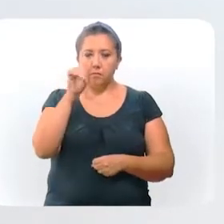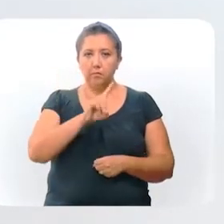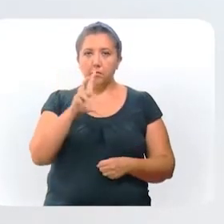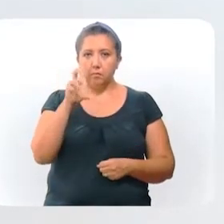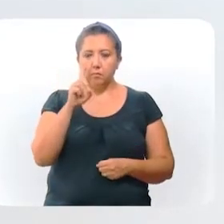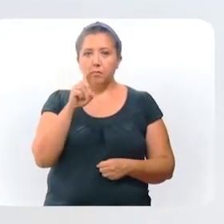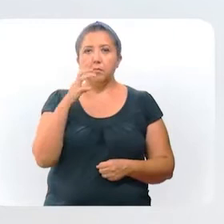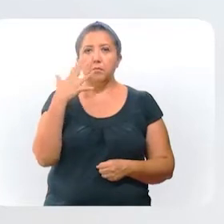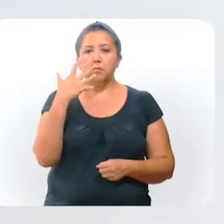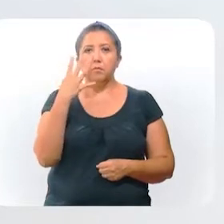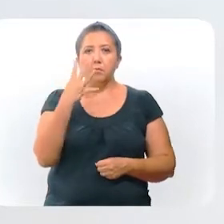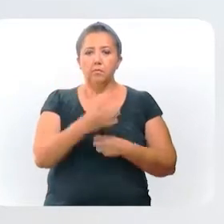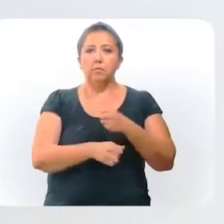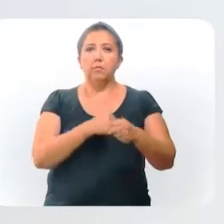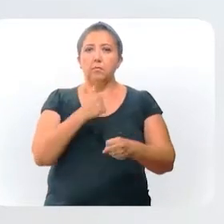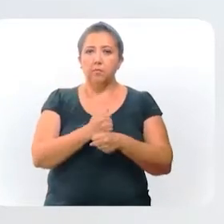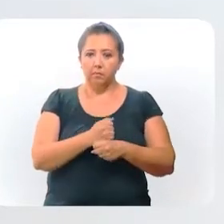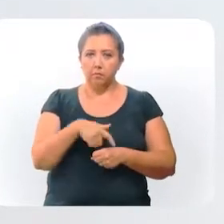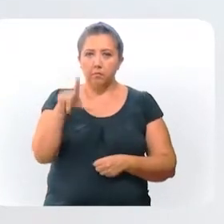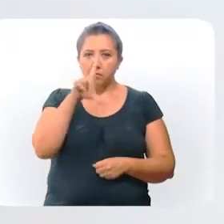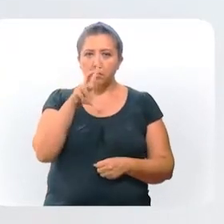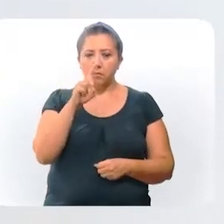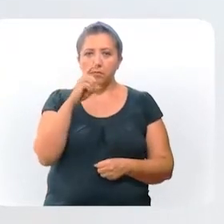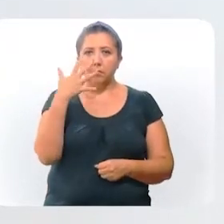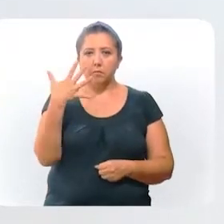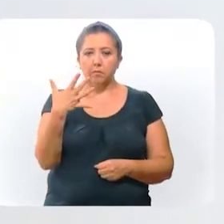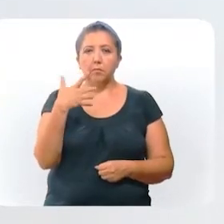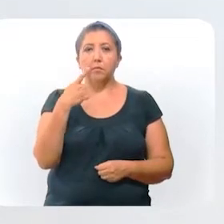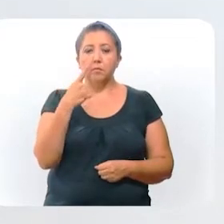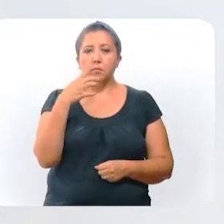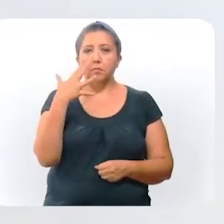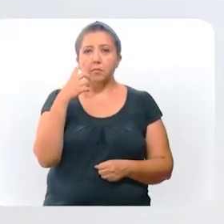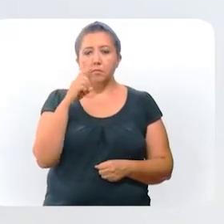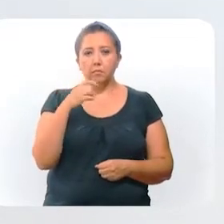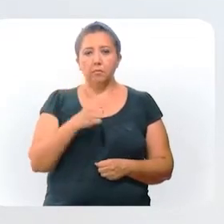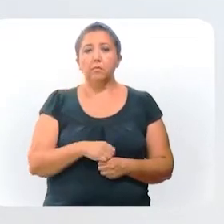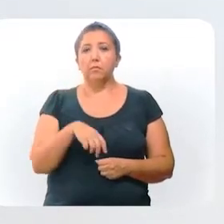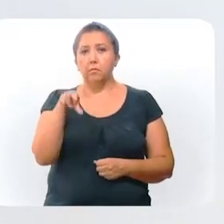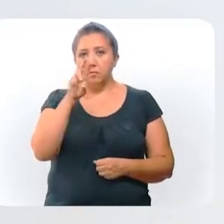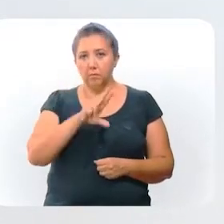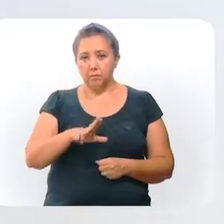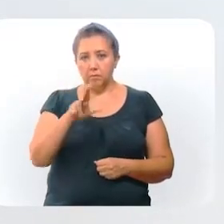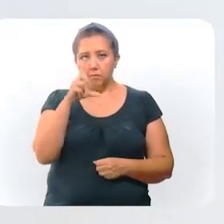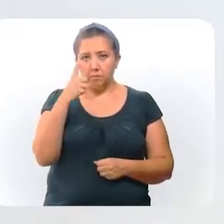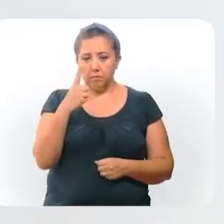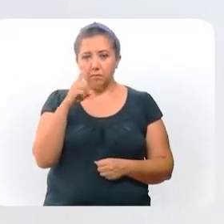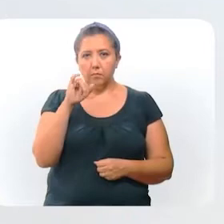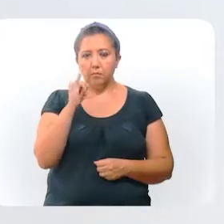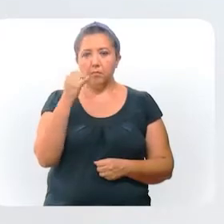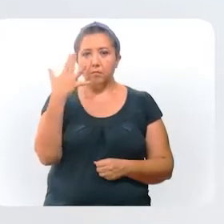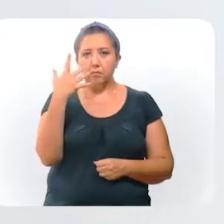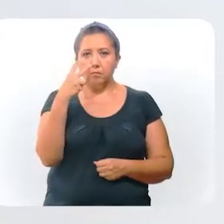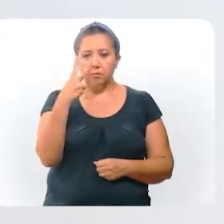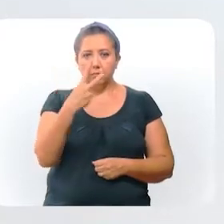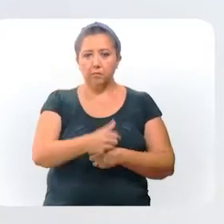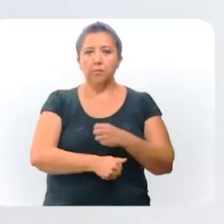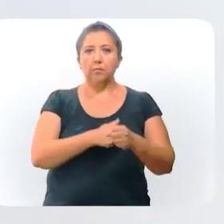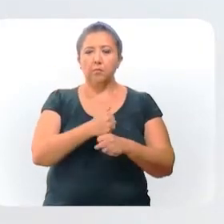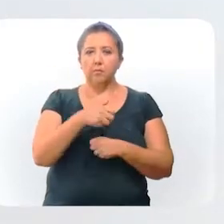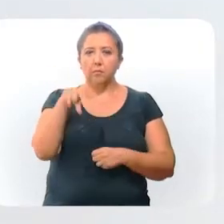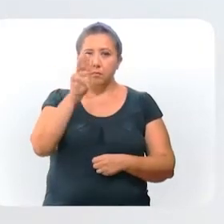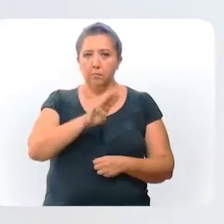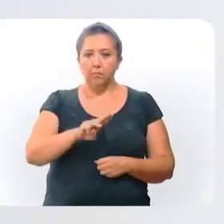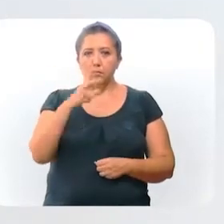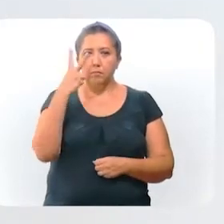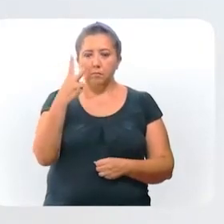a los de 54 años. Lunes 31 a los de 53 años. Martes 1 de junio a los de 52 años. Miércoles